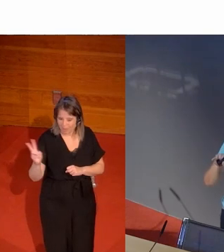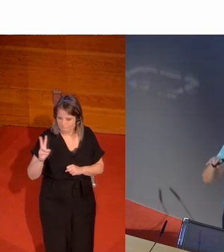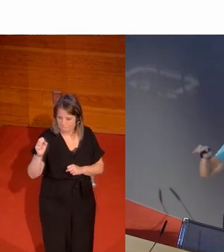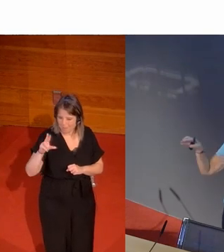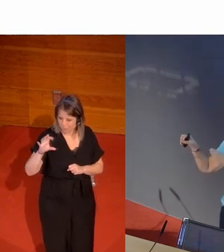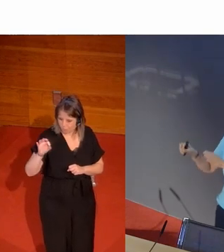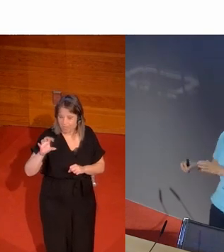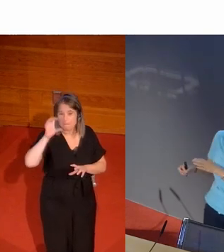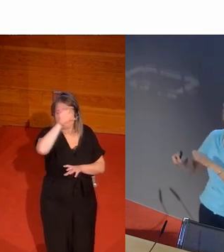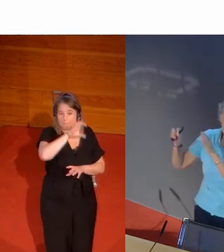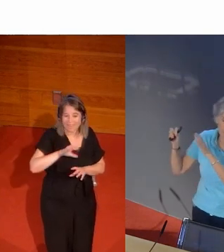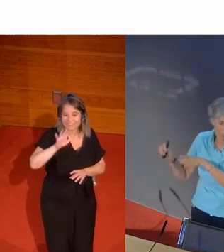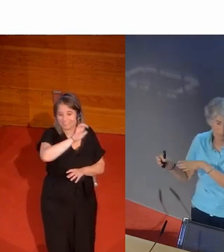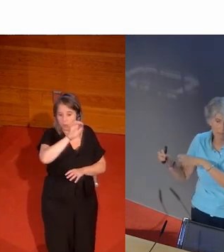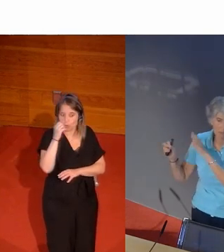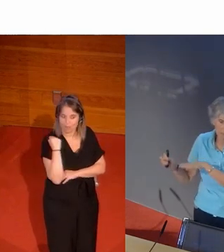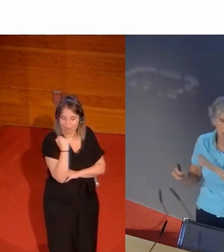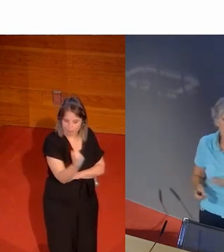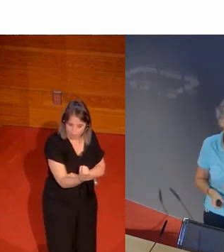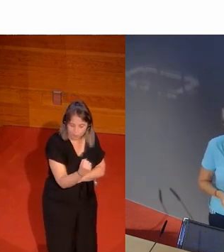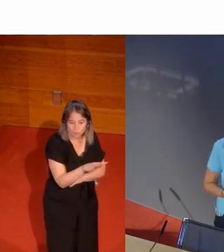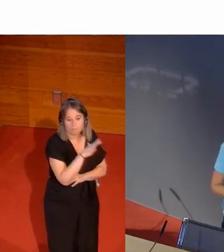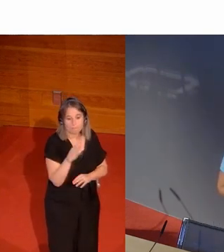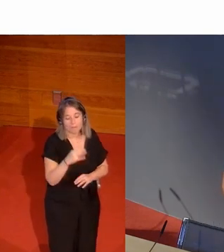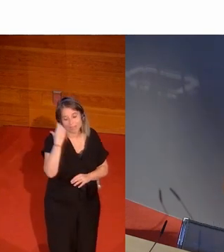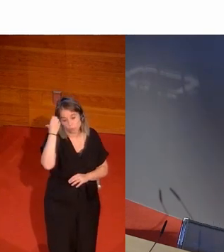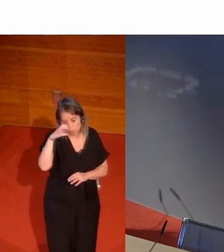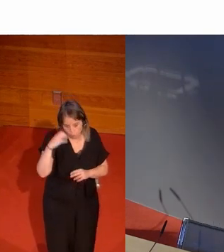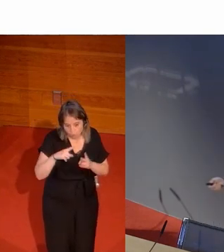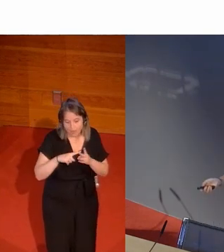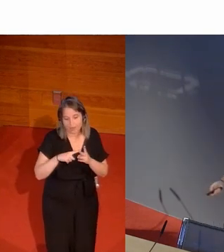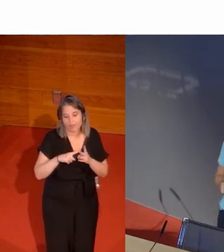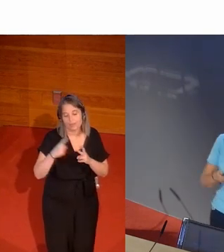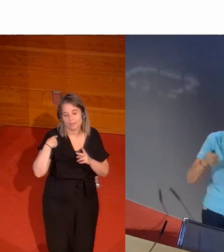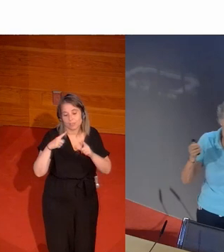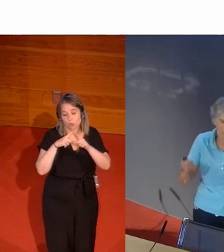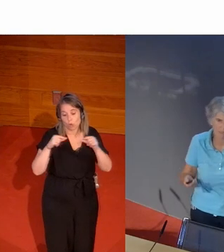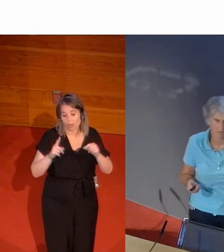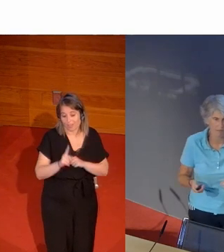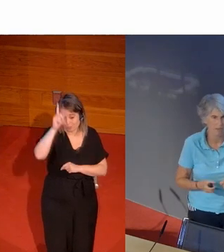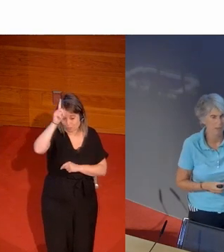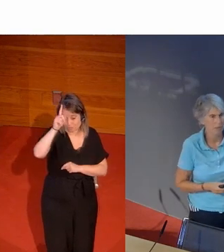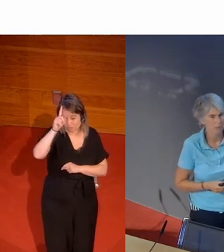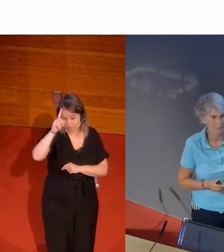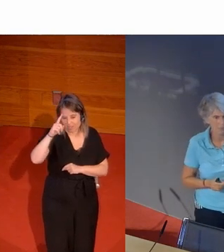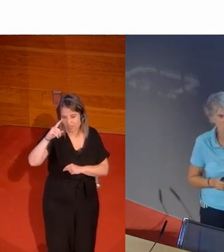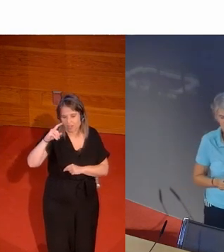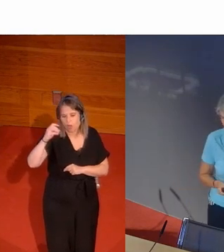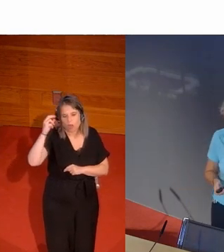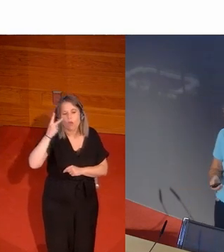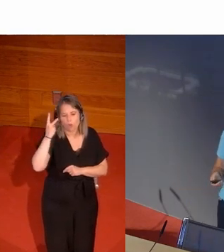los países de Europa que la apoyaban además de Cuba y Corea del Norte que estaban aliados un poco con la mentalidad y el